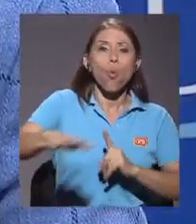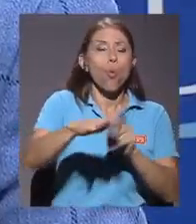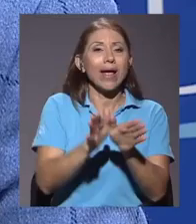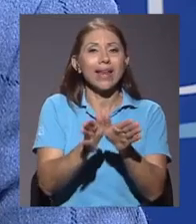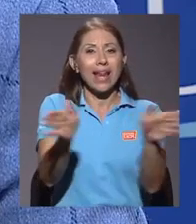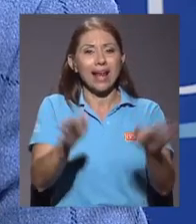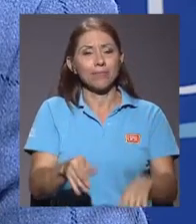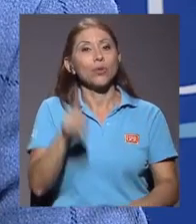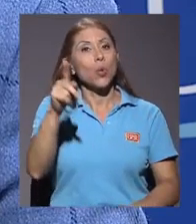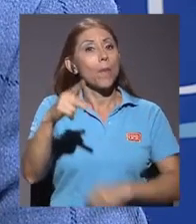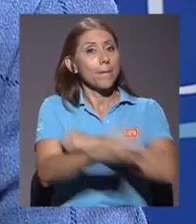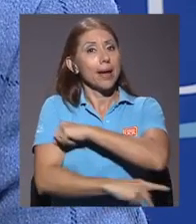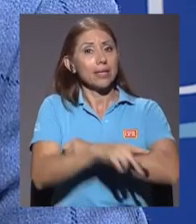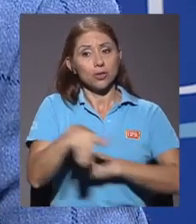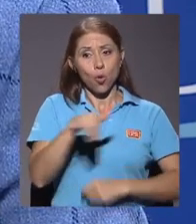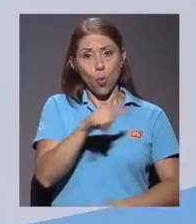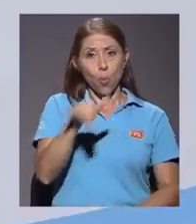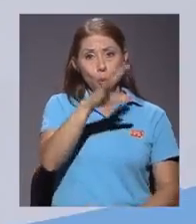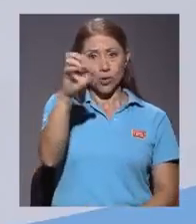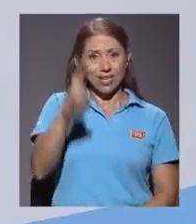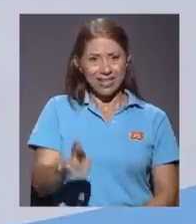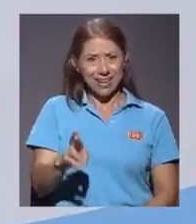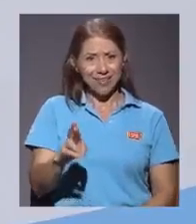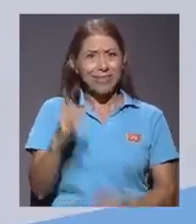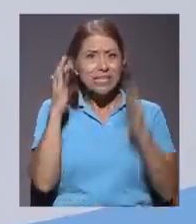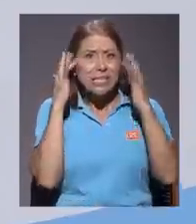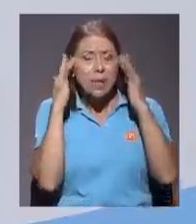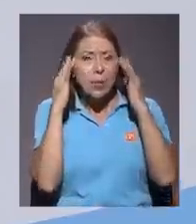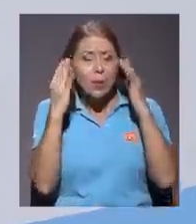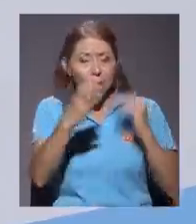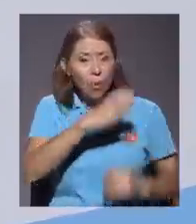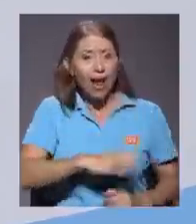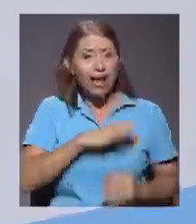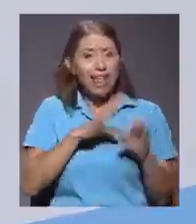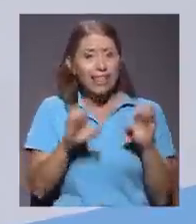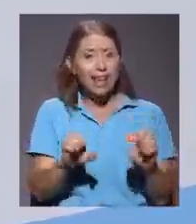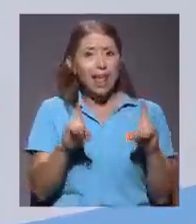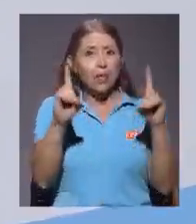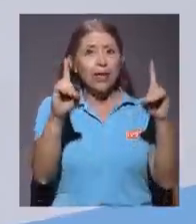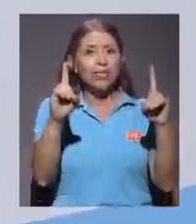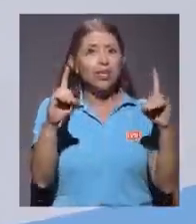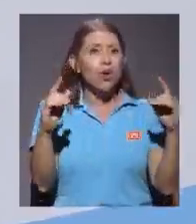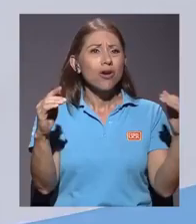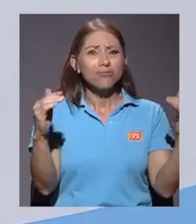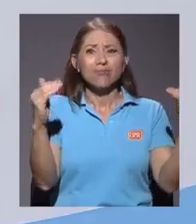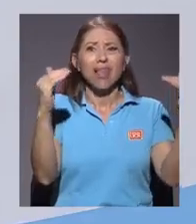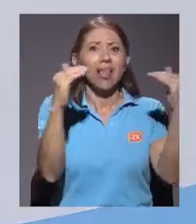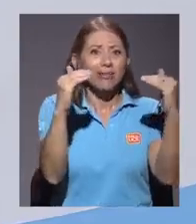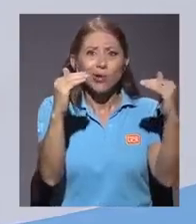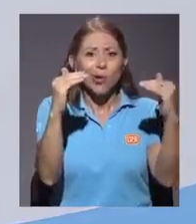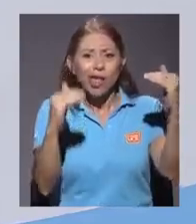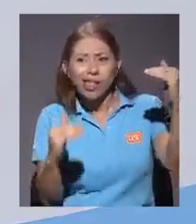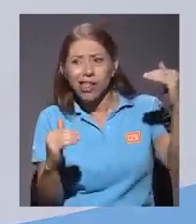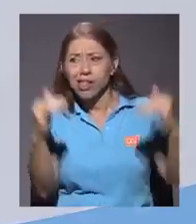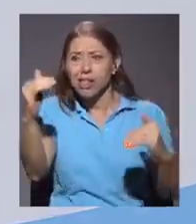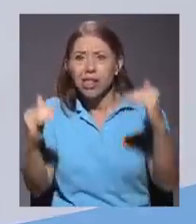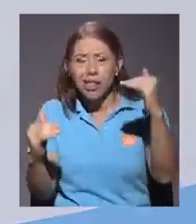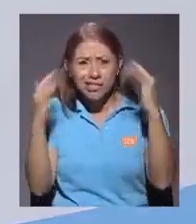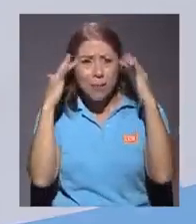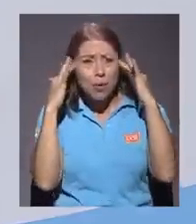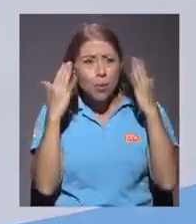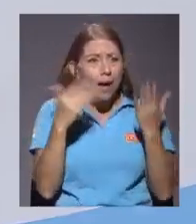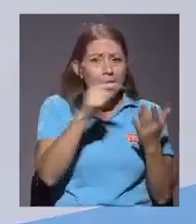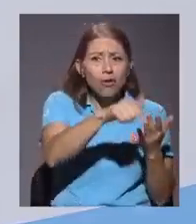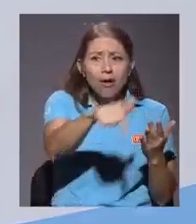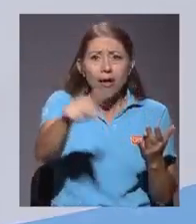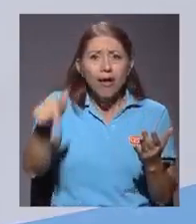país como el nuestro, que se ha preocupado por la brecha en la calidad de la educación entre zonas, entre colegios, escuelas, que ve